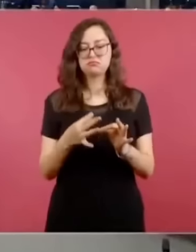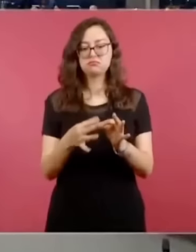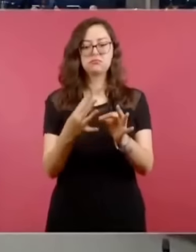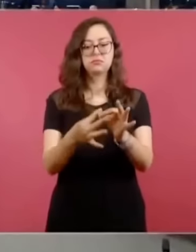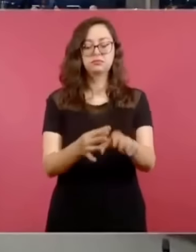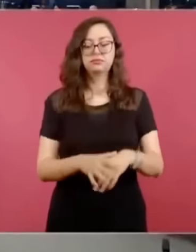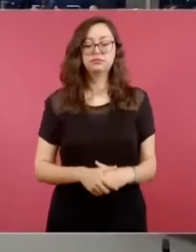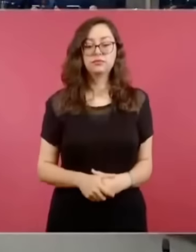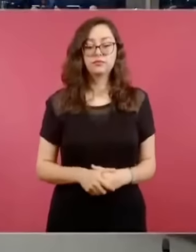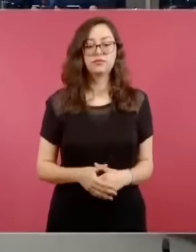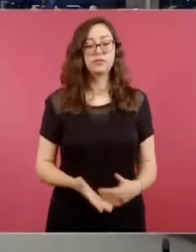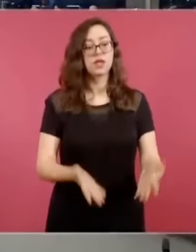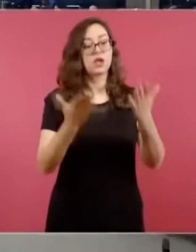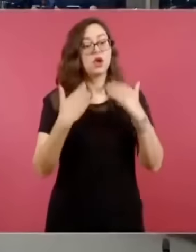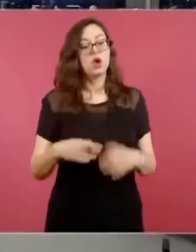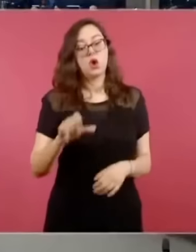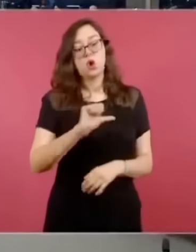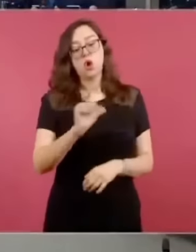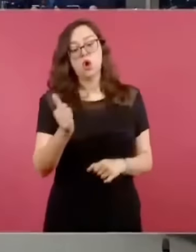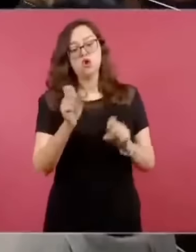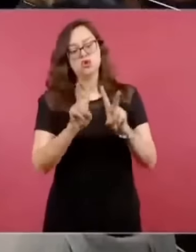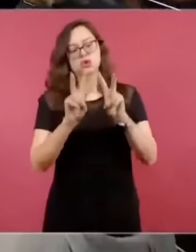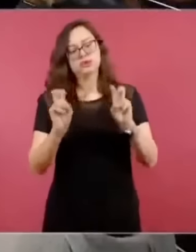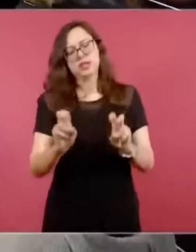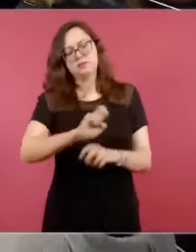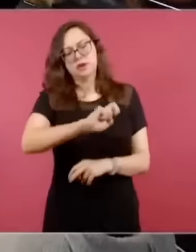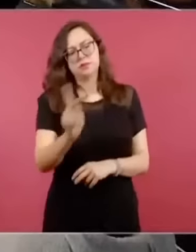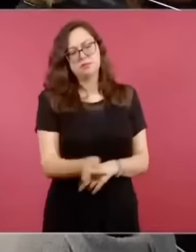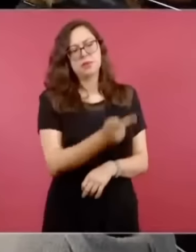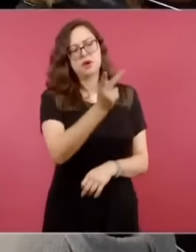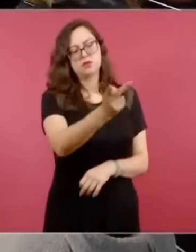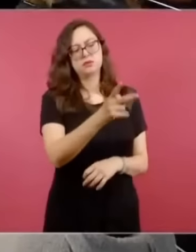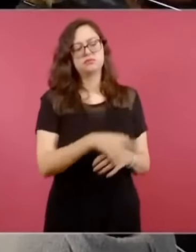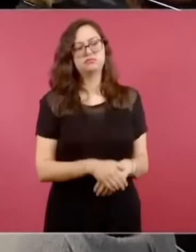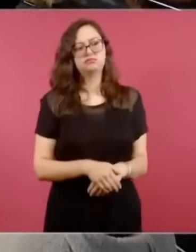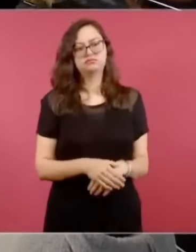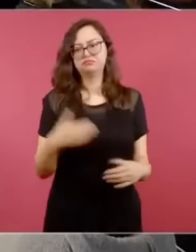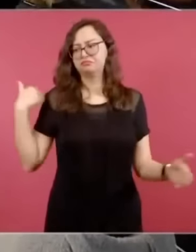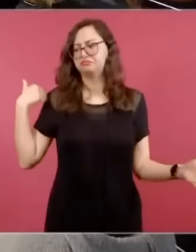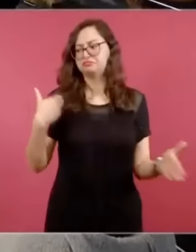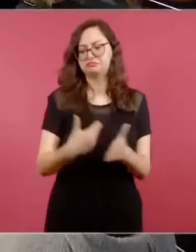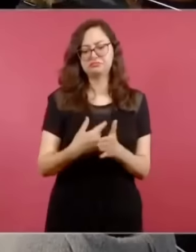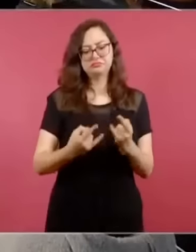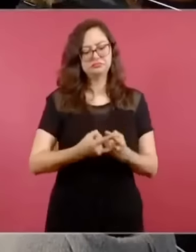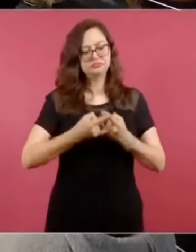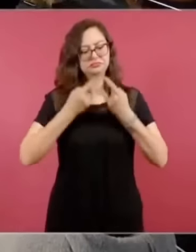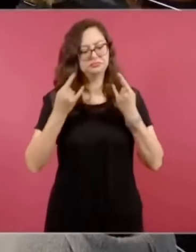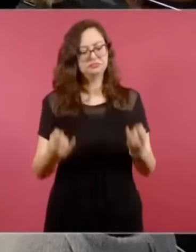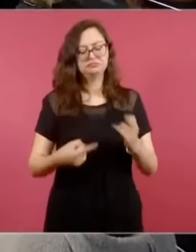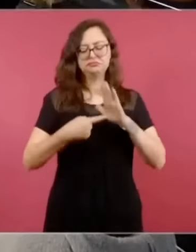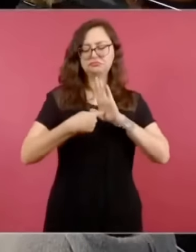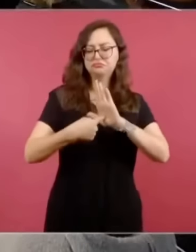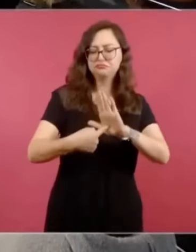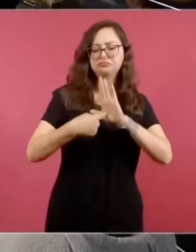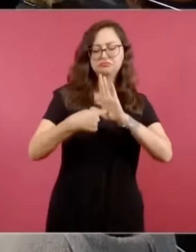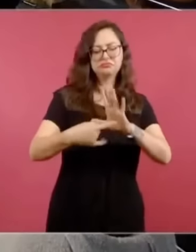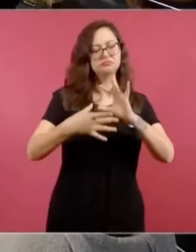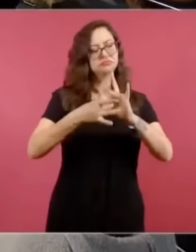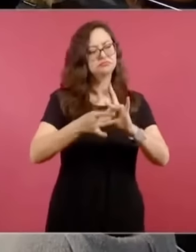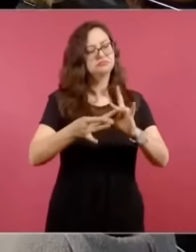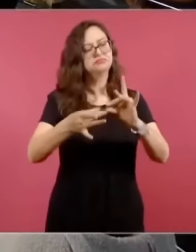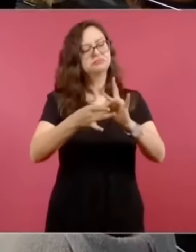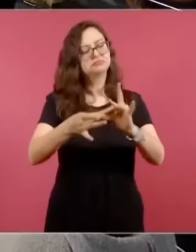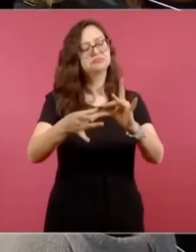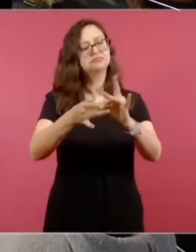Usted, ahora que hacía este repaso histórico, pues hablaba de estos grupos que siempre existen, que se contraponen